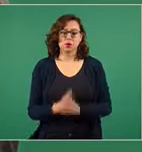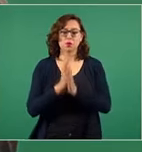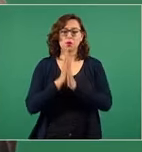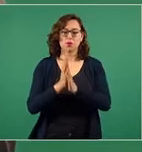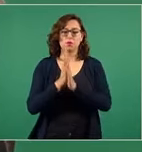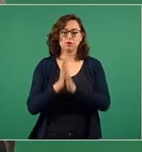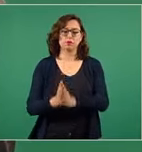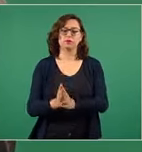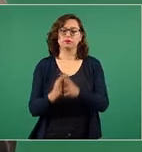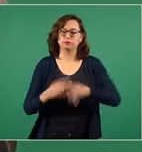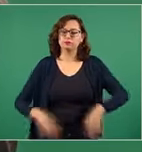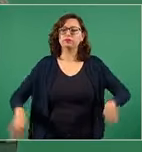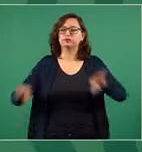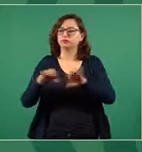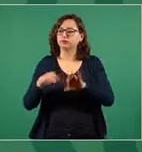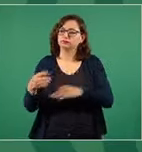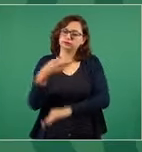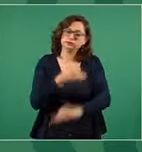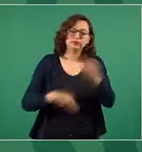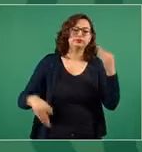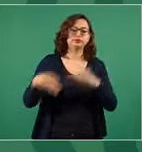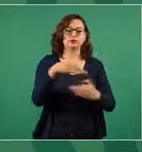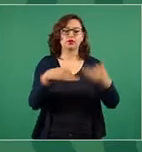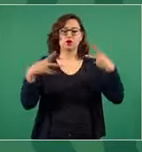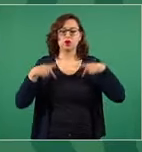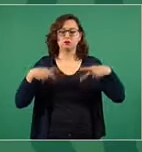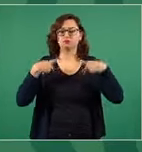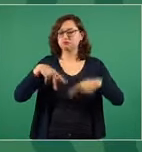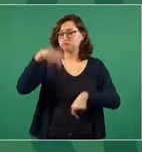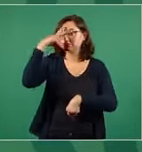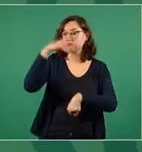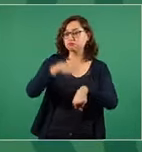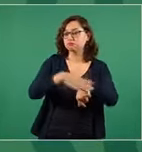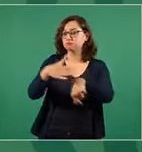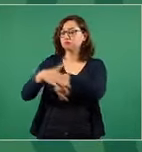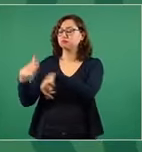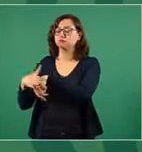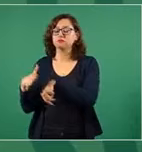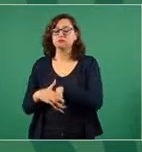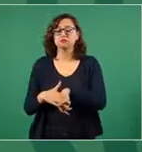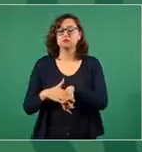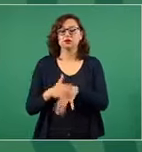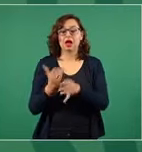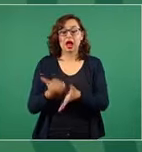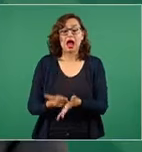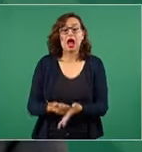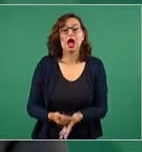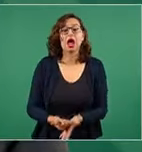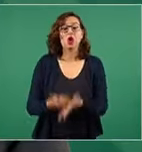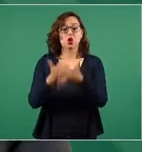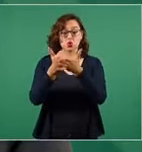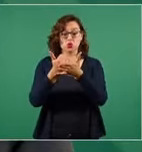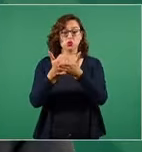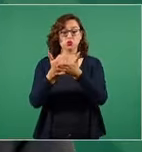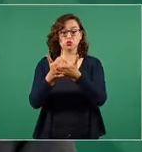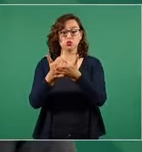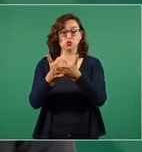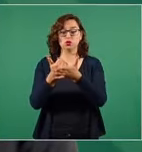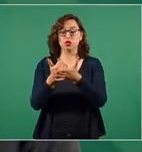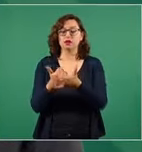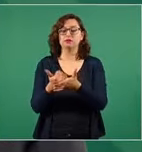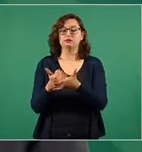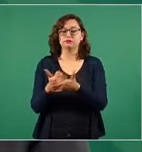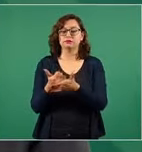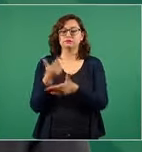a que se pueda salir